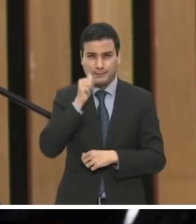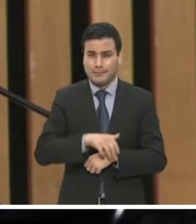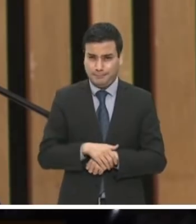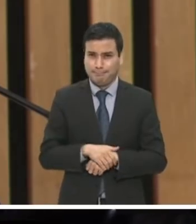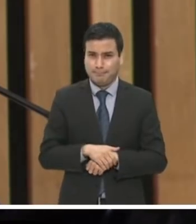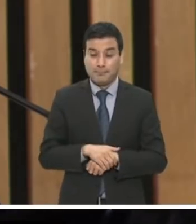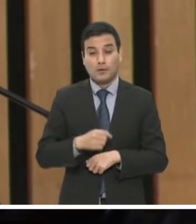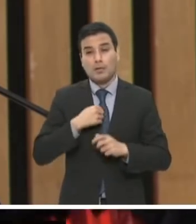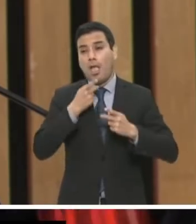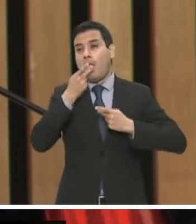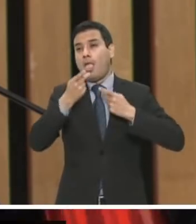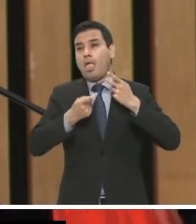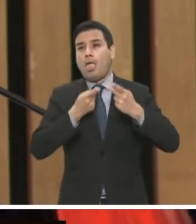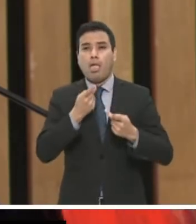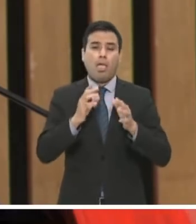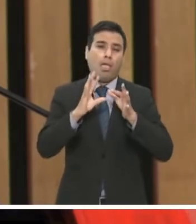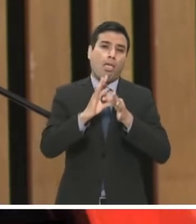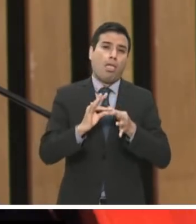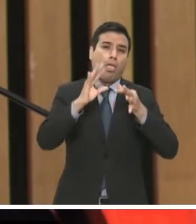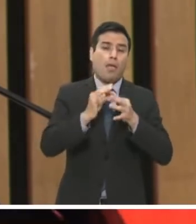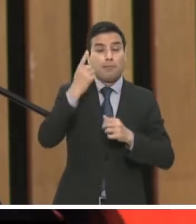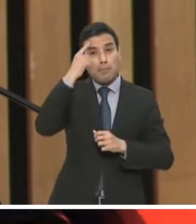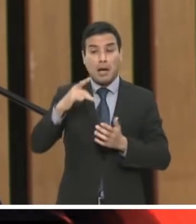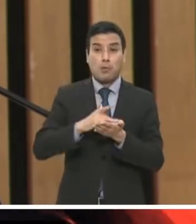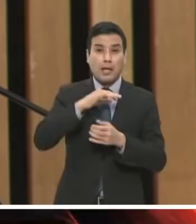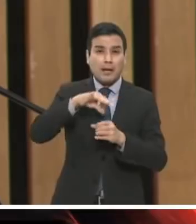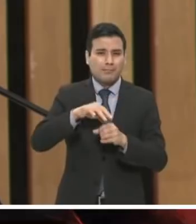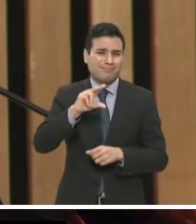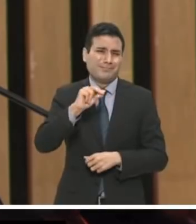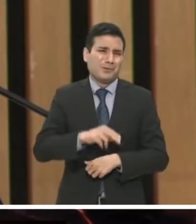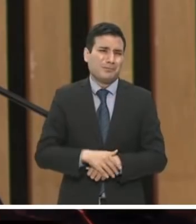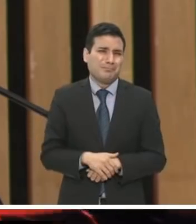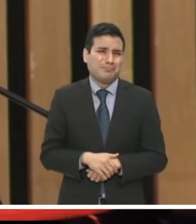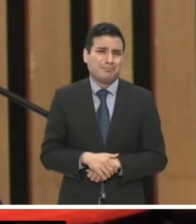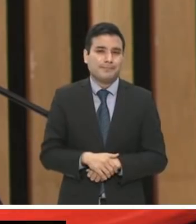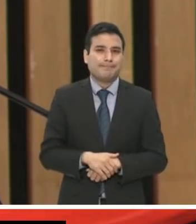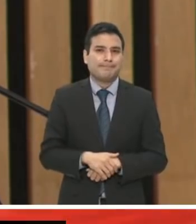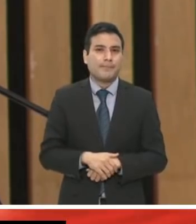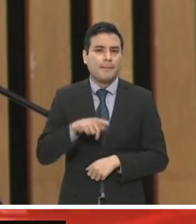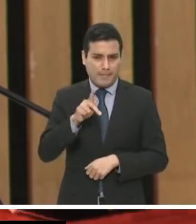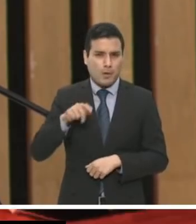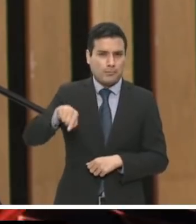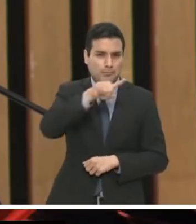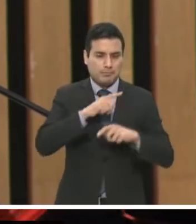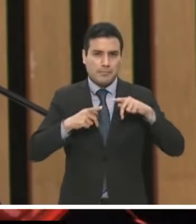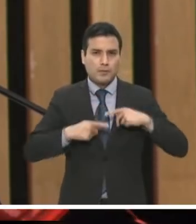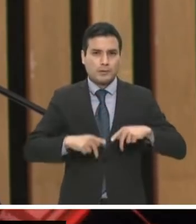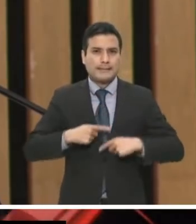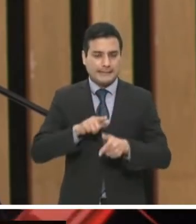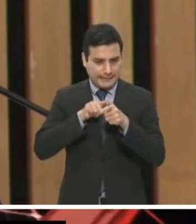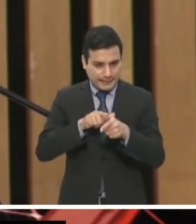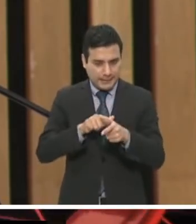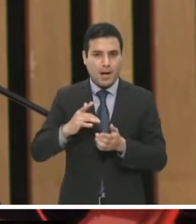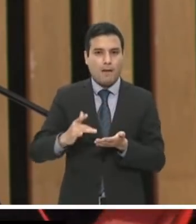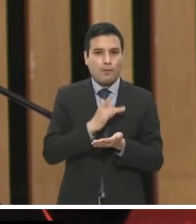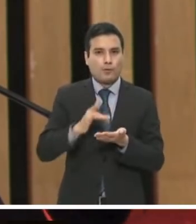de manera electorera. La gente reflexiona y nos va a seguir brindando su apoyo y su voto. Es